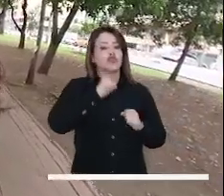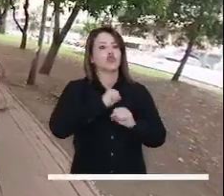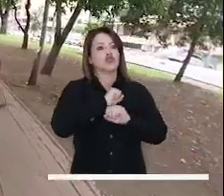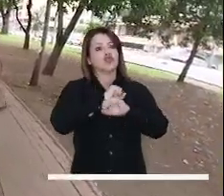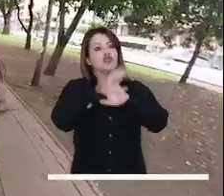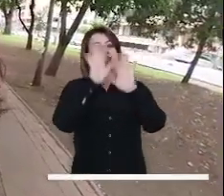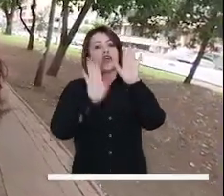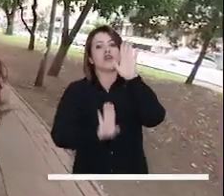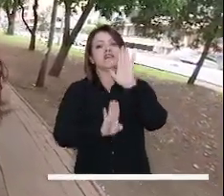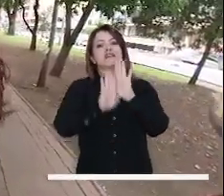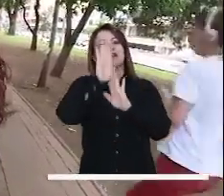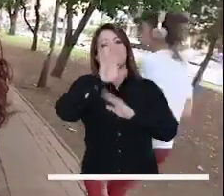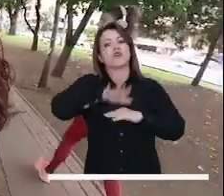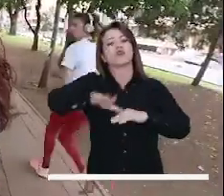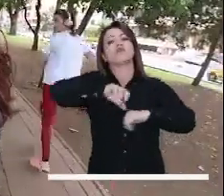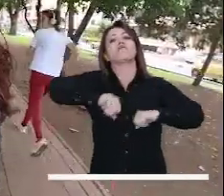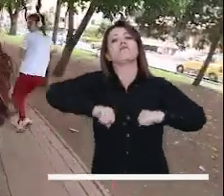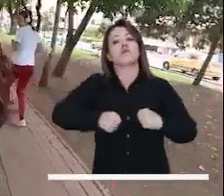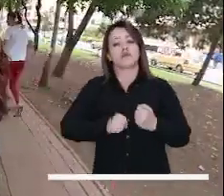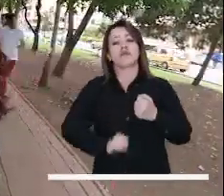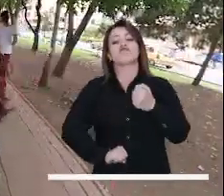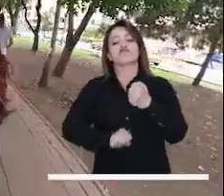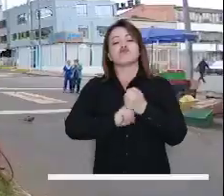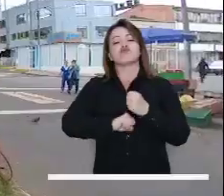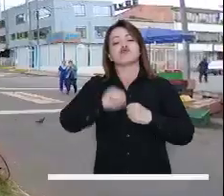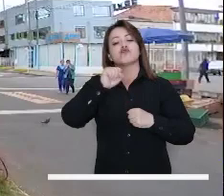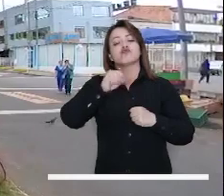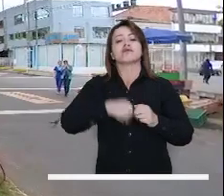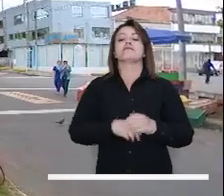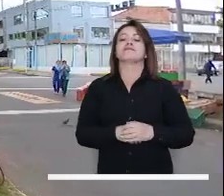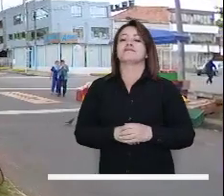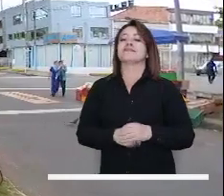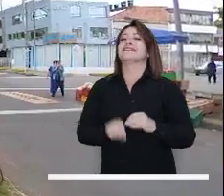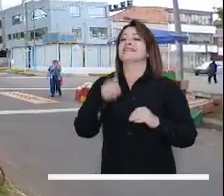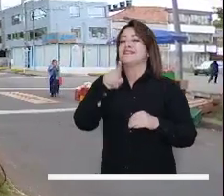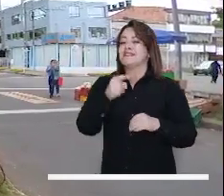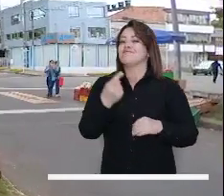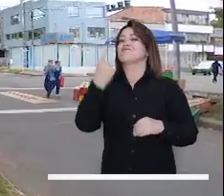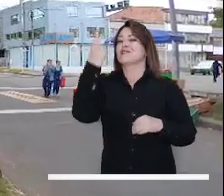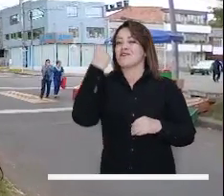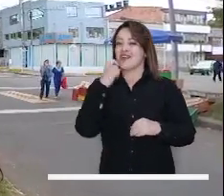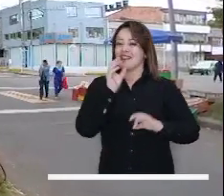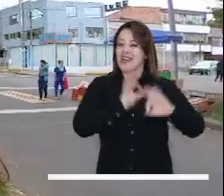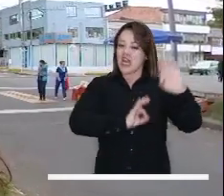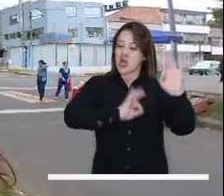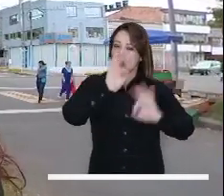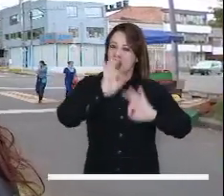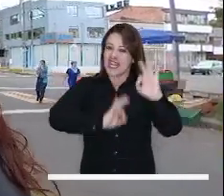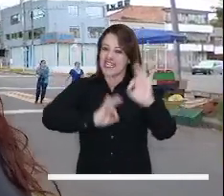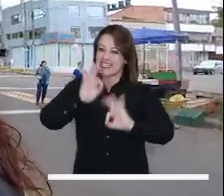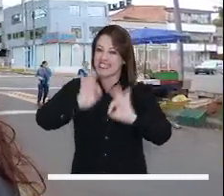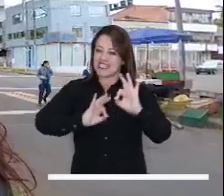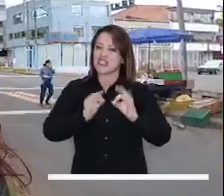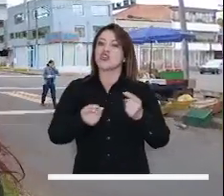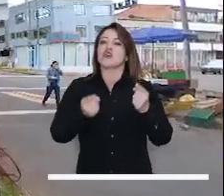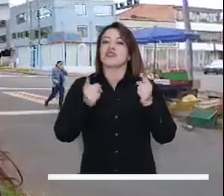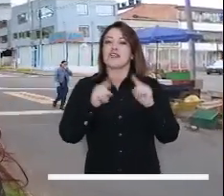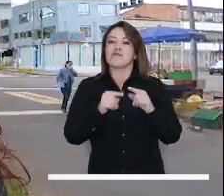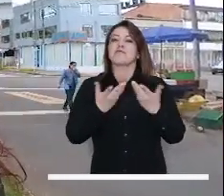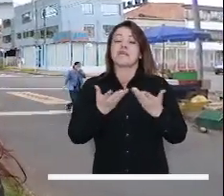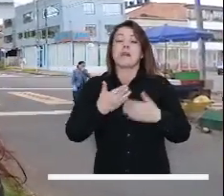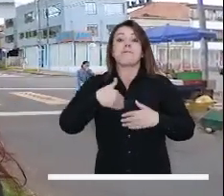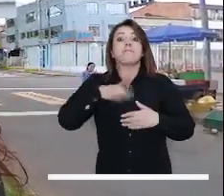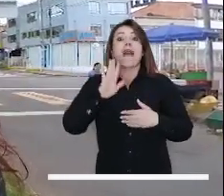aportar al desarrollo económico de la ciudad. Tendría que haber una organización diferente y, sobre todo,